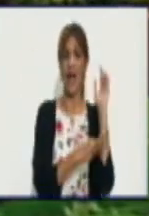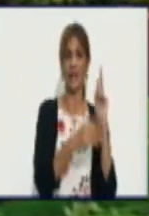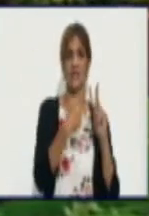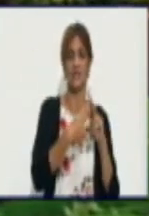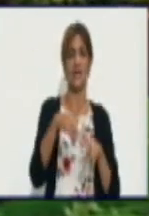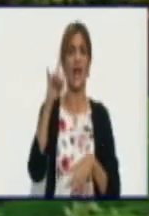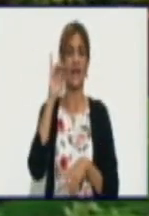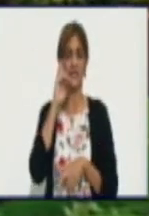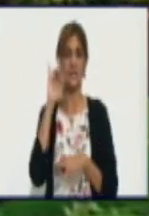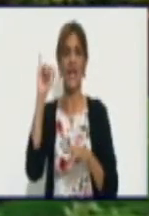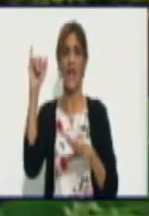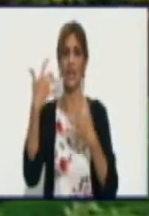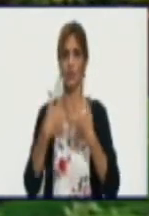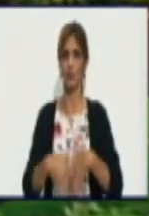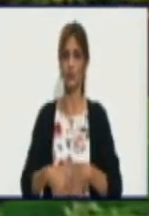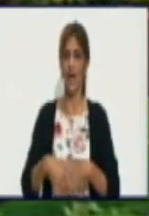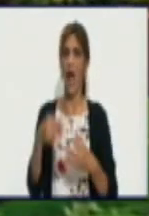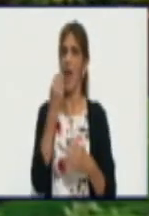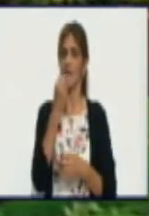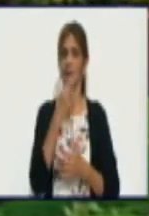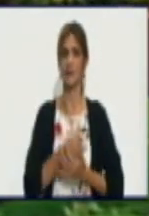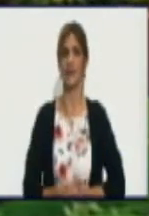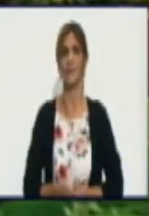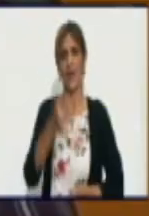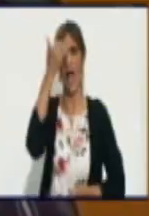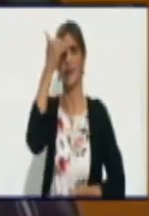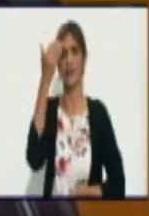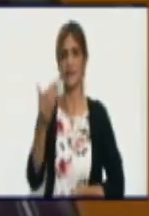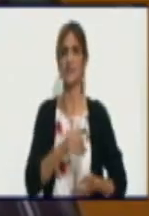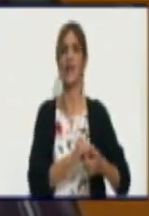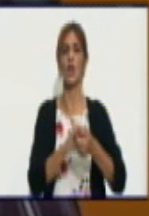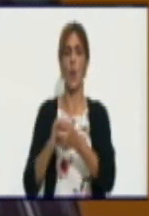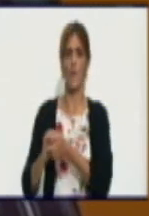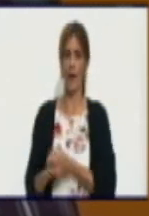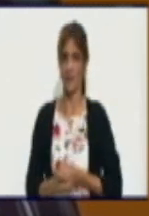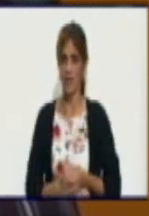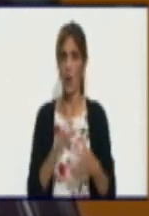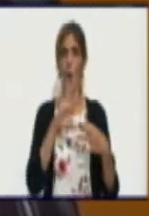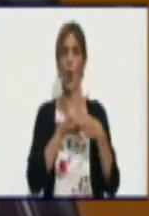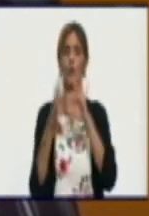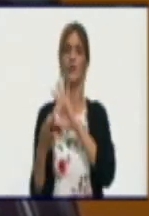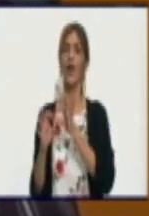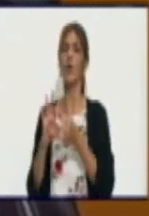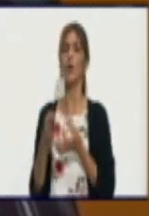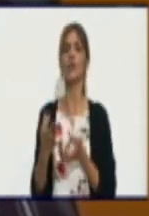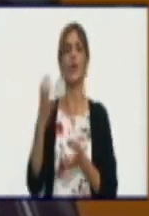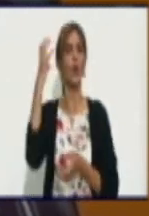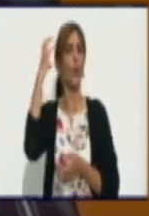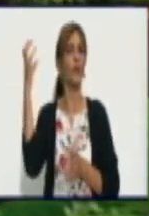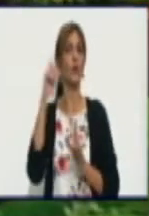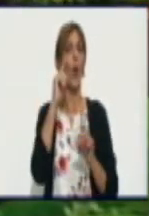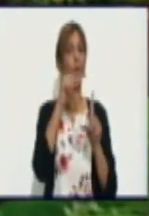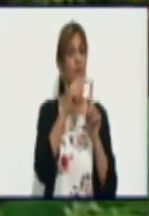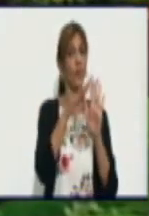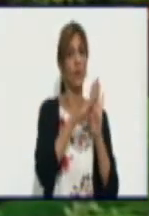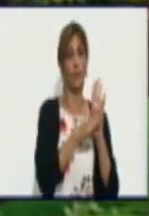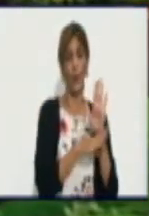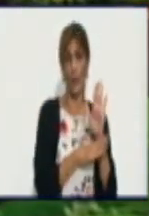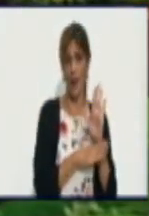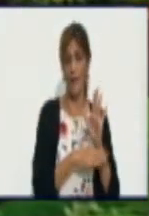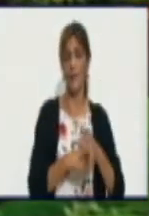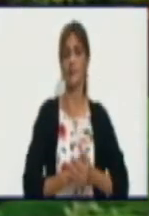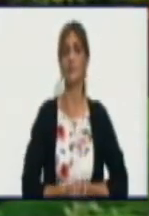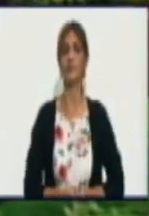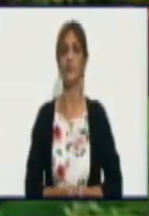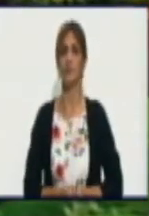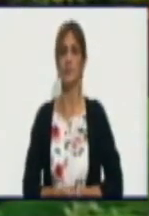industria alimentaria agradecer la presencia en el programa del compañero Aresqui Hernández Ramírez coordinador de Objetivos y Programas del Poder Popular